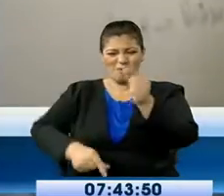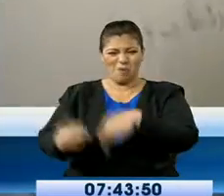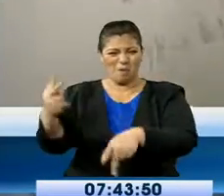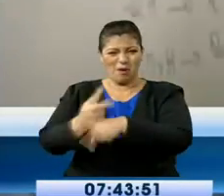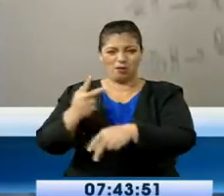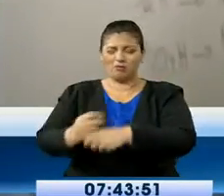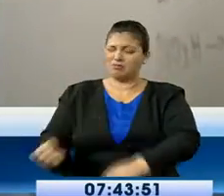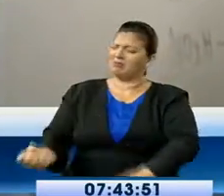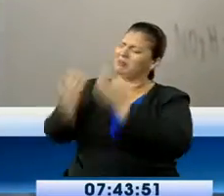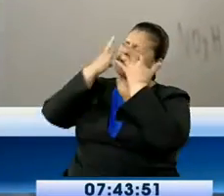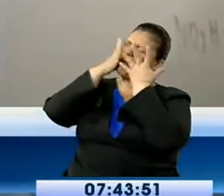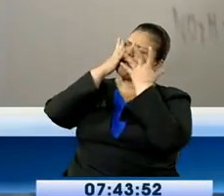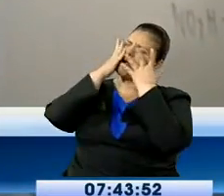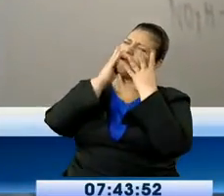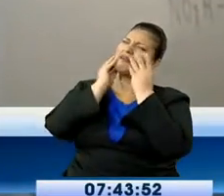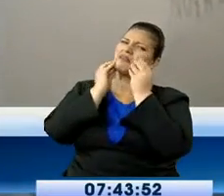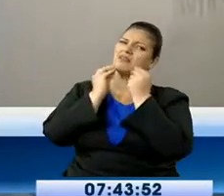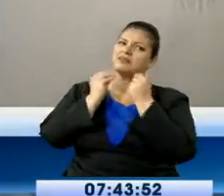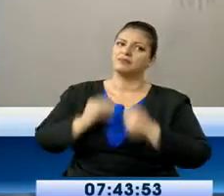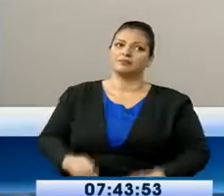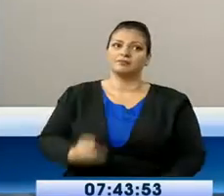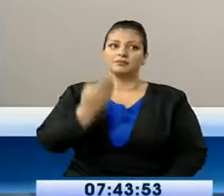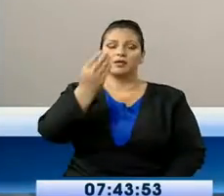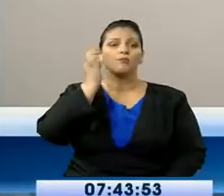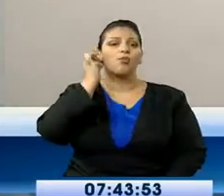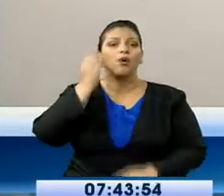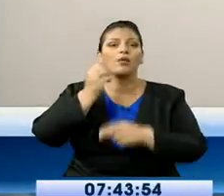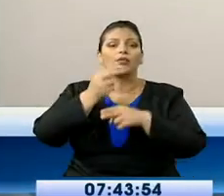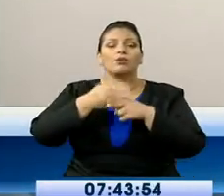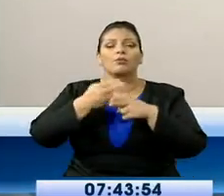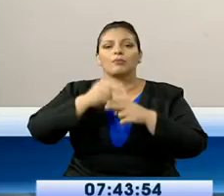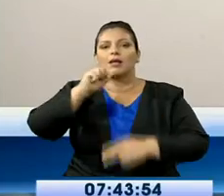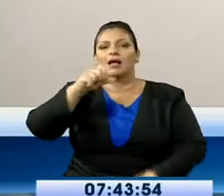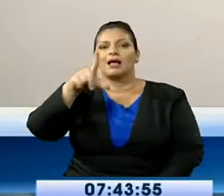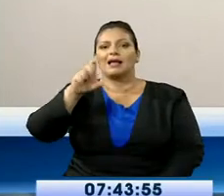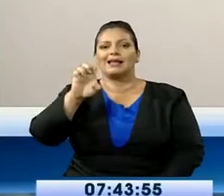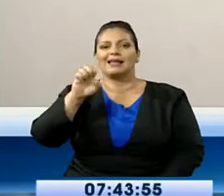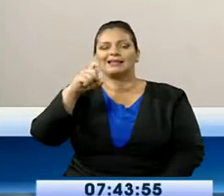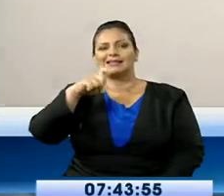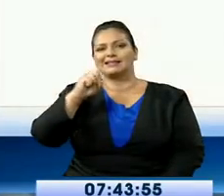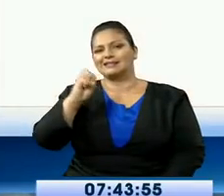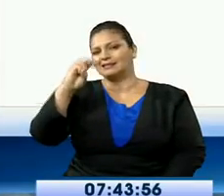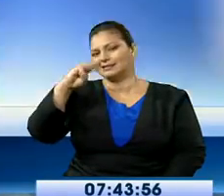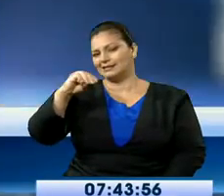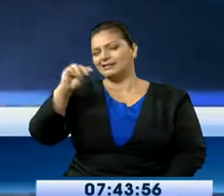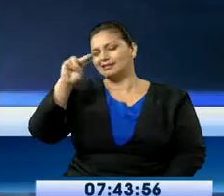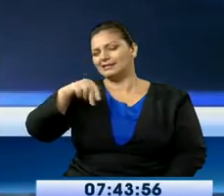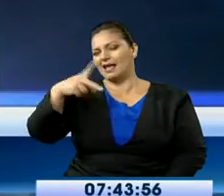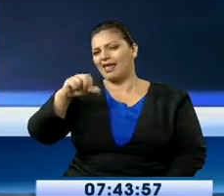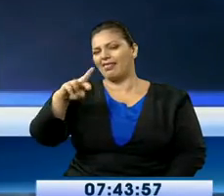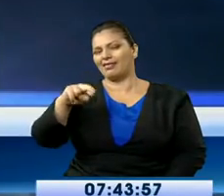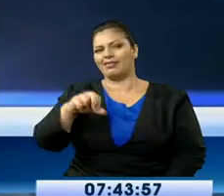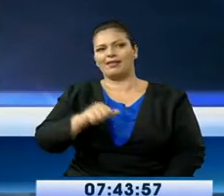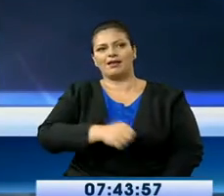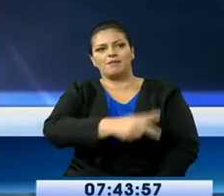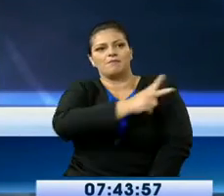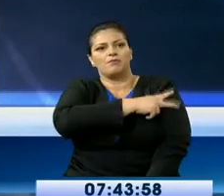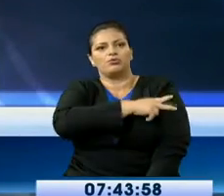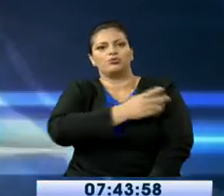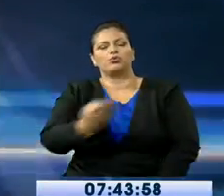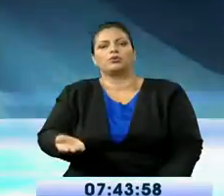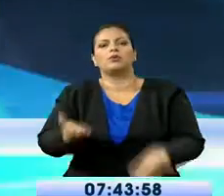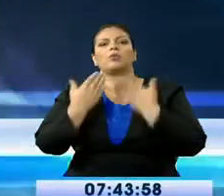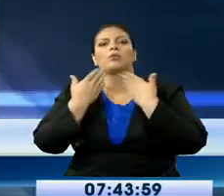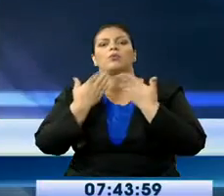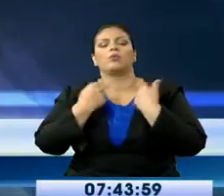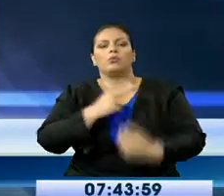Alexandra Quesada es profesora de la Facultad de Ciencias Químicas de la Universidad Estatal. Dependiendo de las quemaduras se